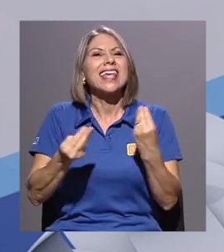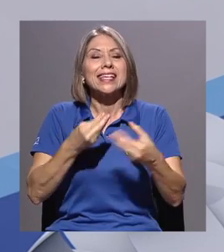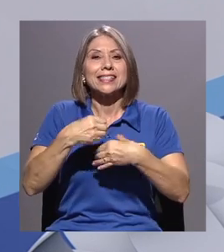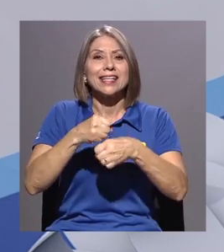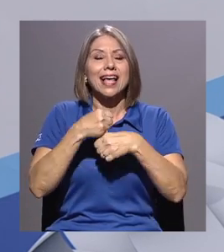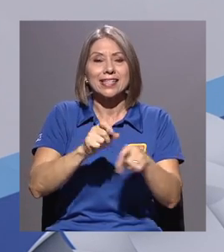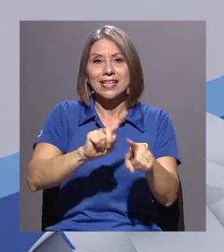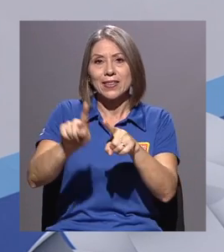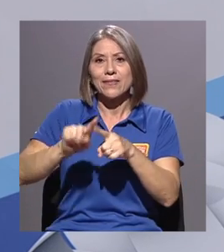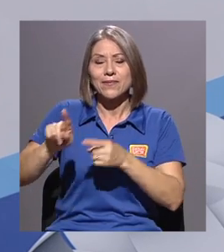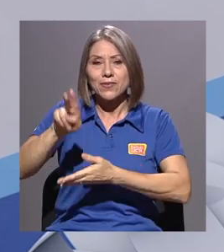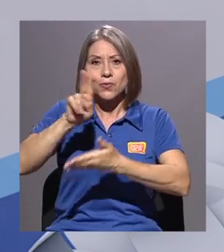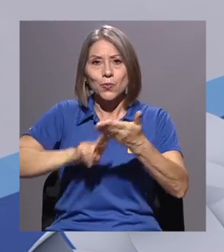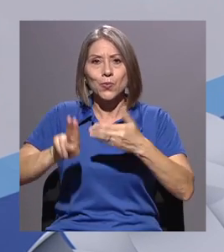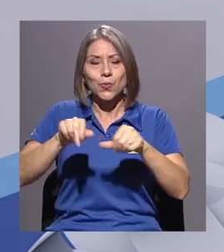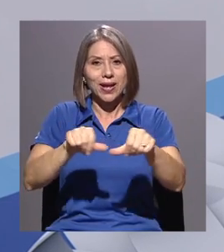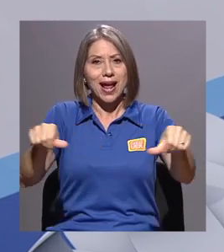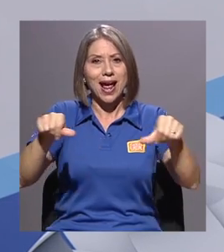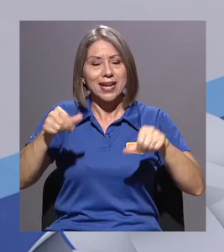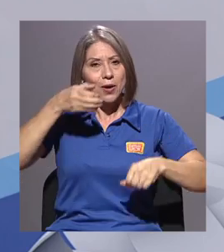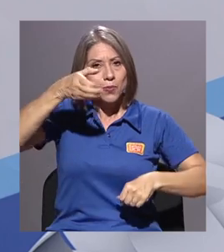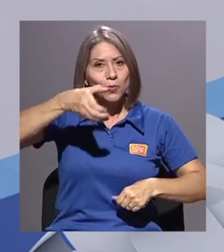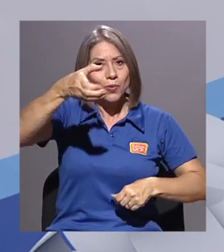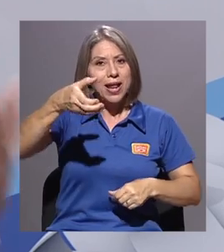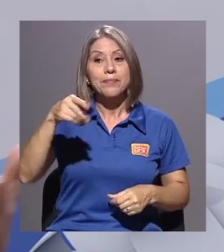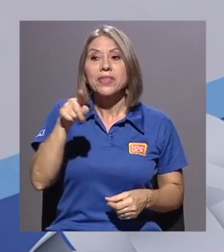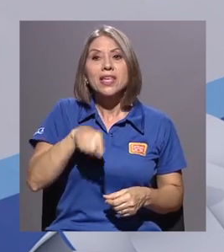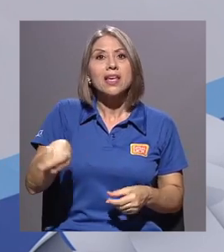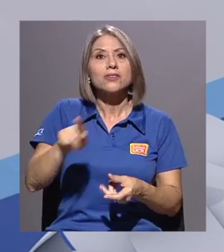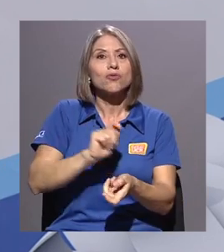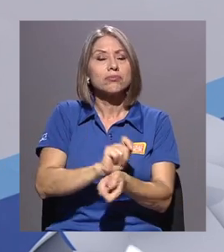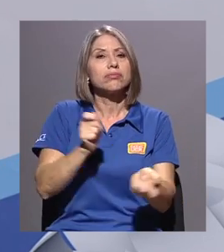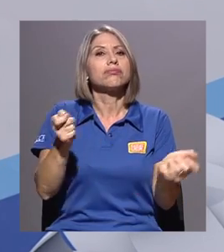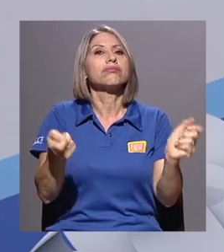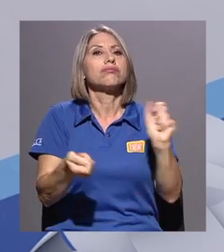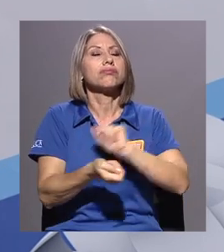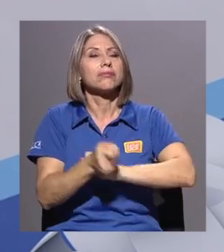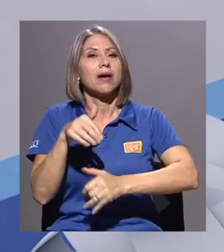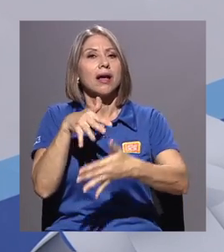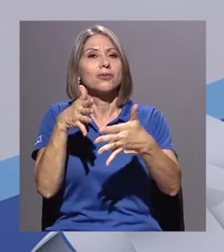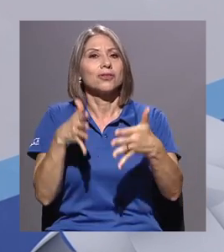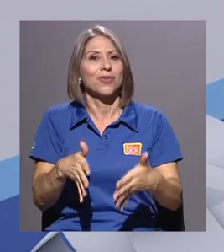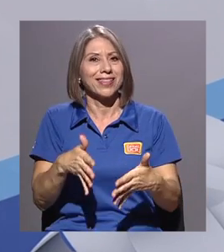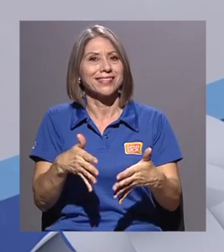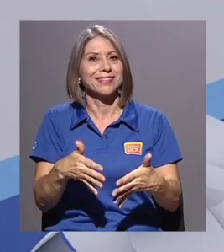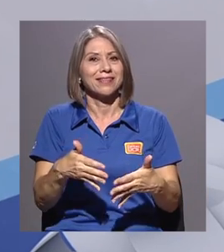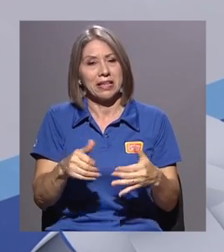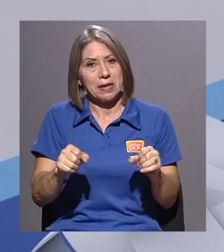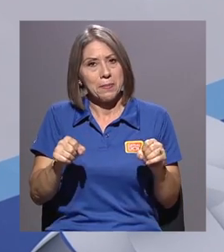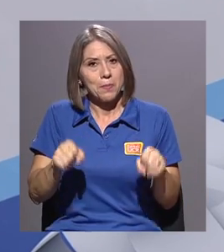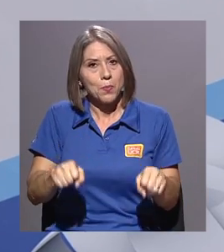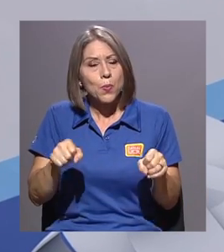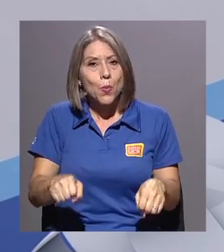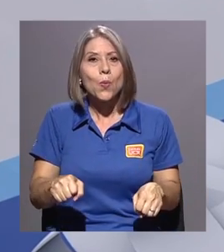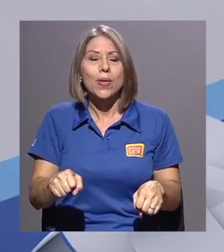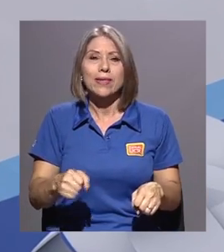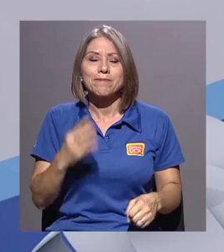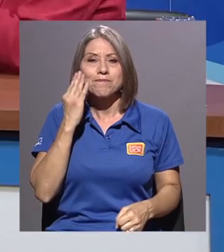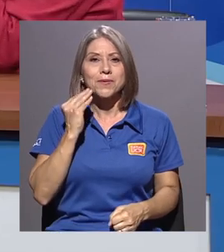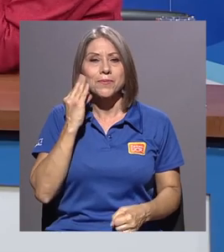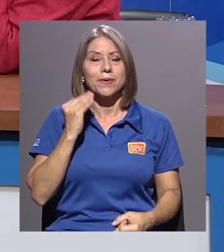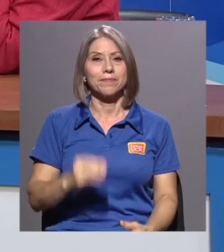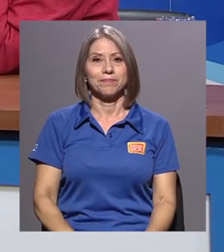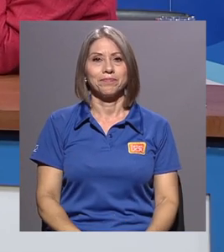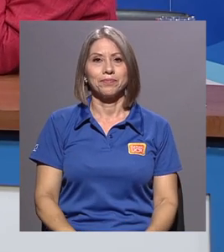universidades, en el área cultural y cómo esto transforma a los estudiantes que tienen la posibilidad de vivirlo.